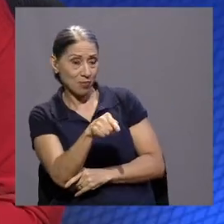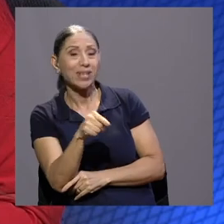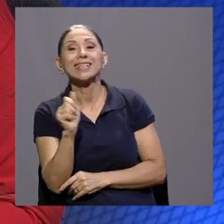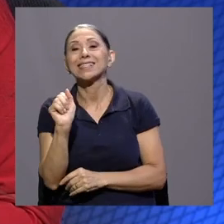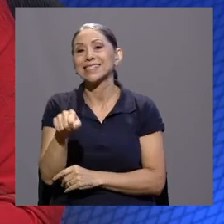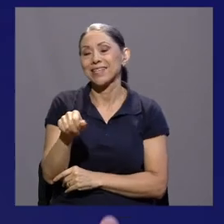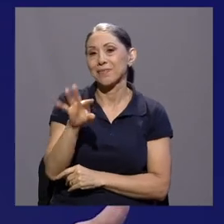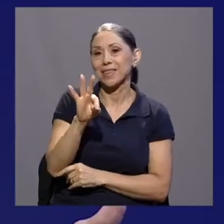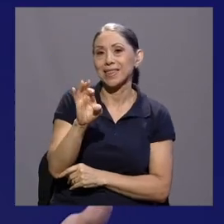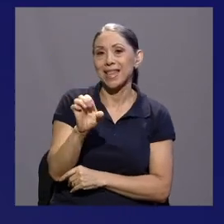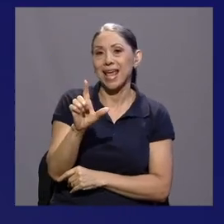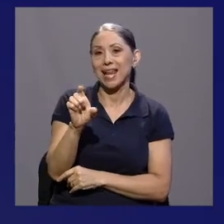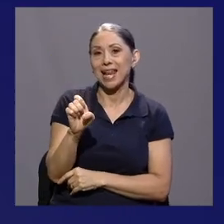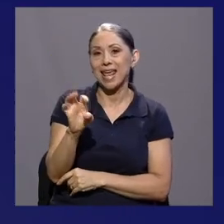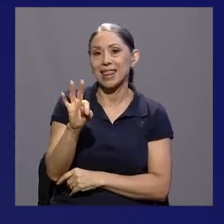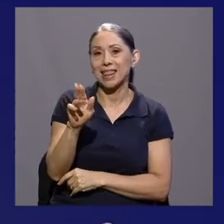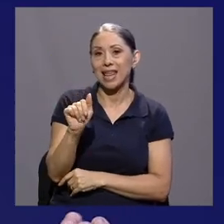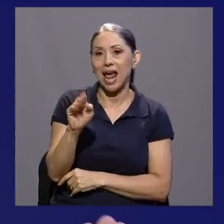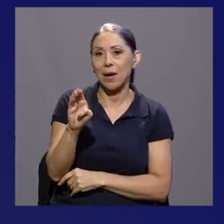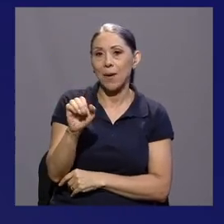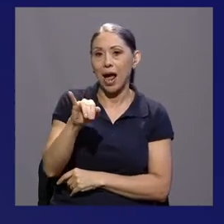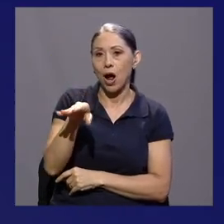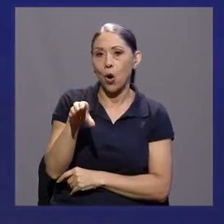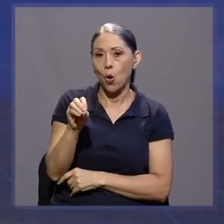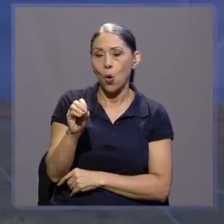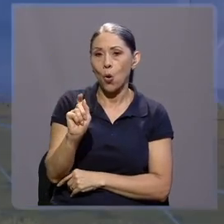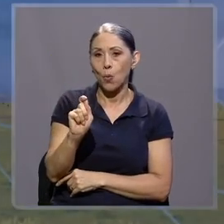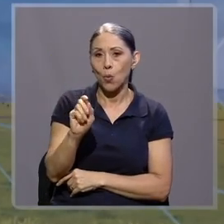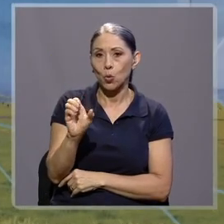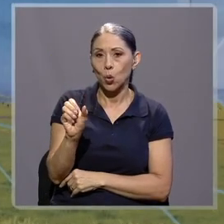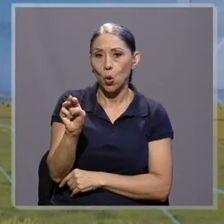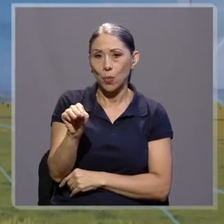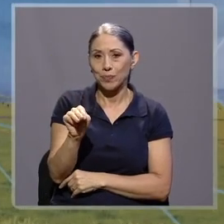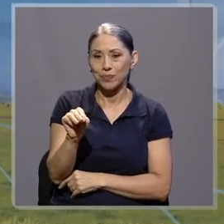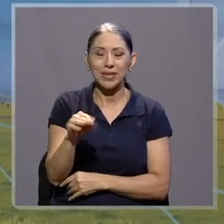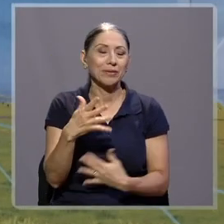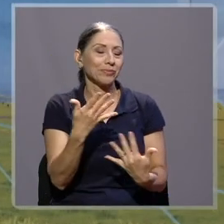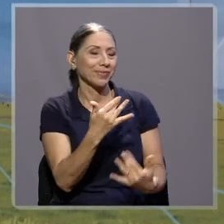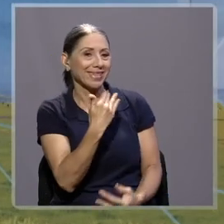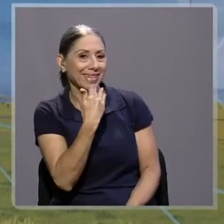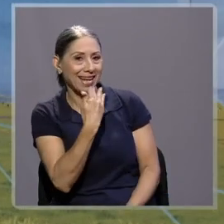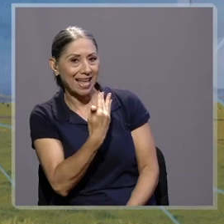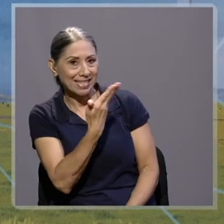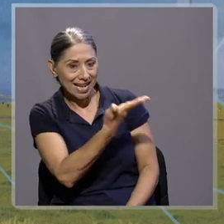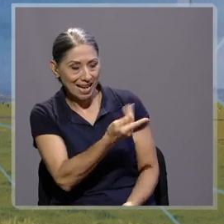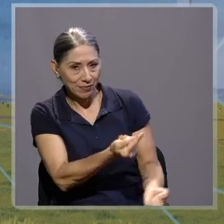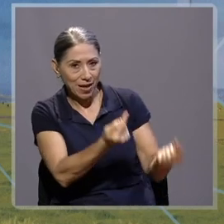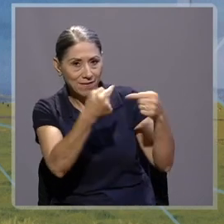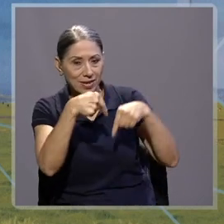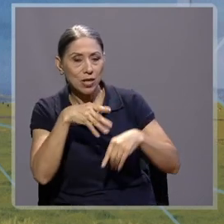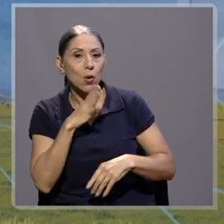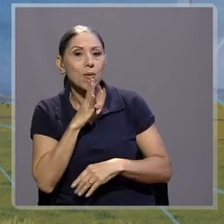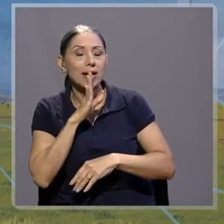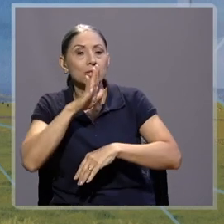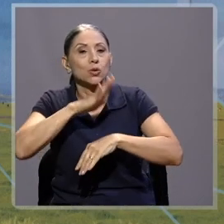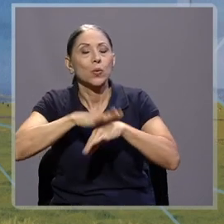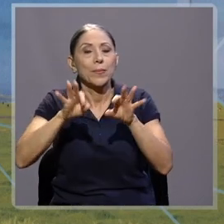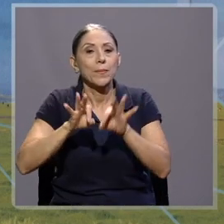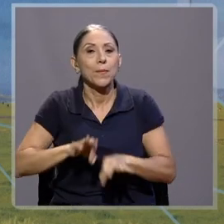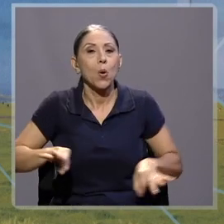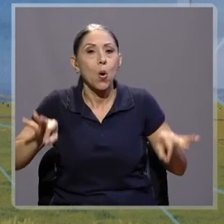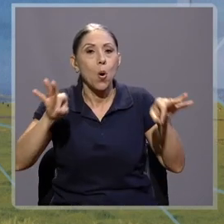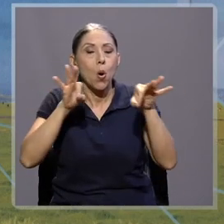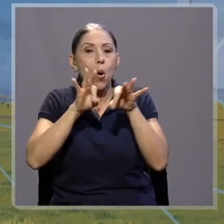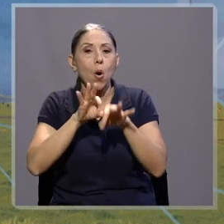Bueno, Jacqueline, no me queda más que agradecerle que haya venido a conversar de este tema tan importante del burnout o